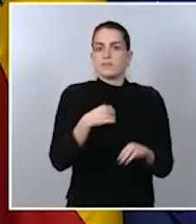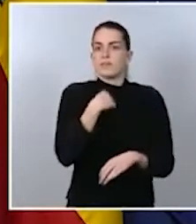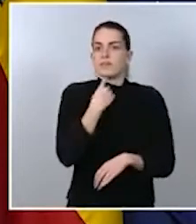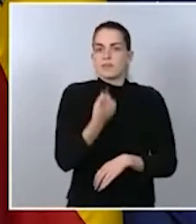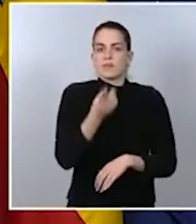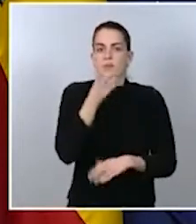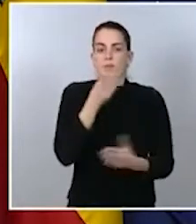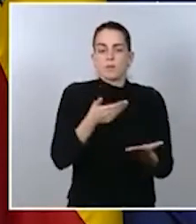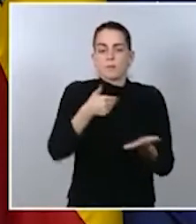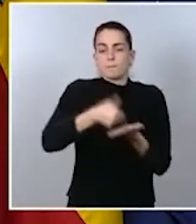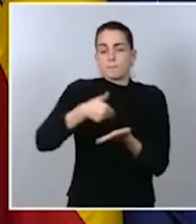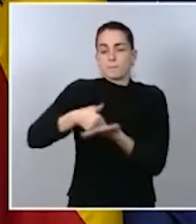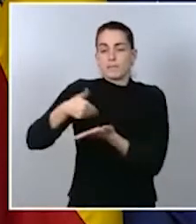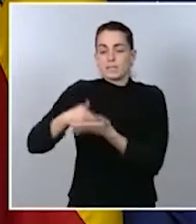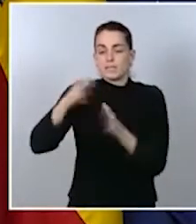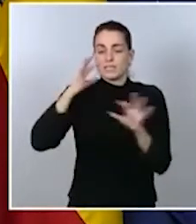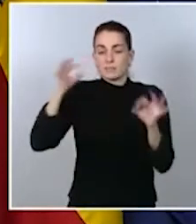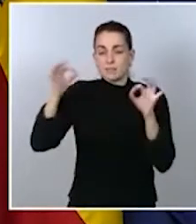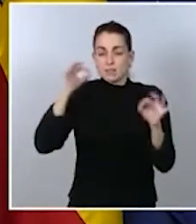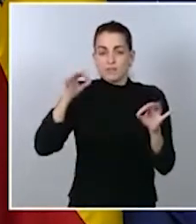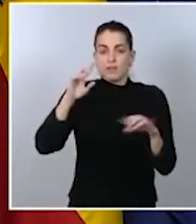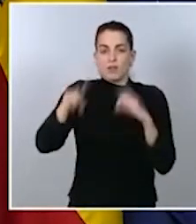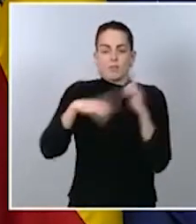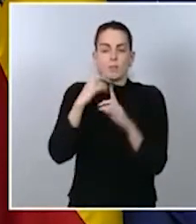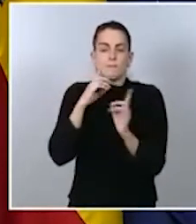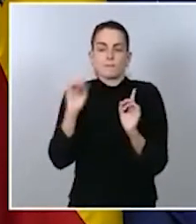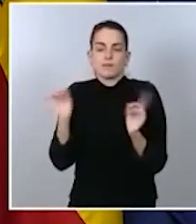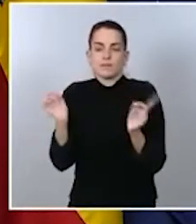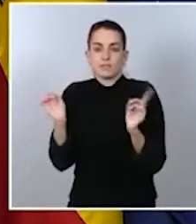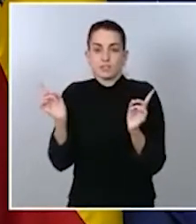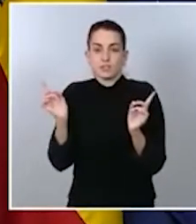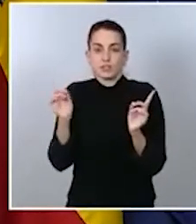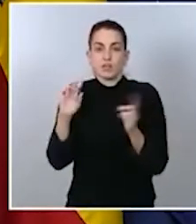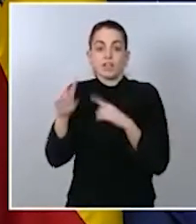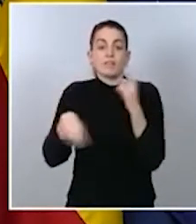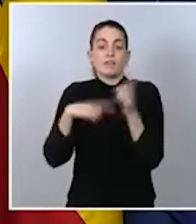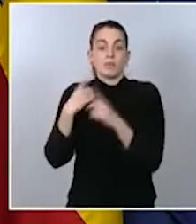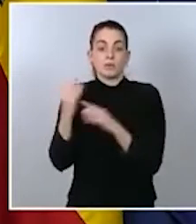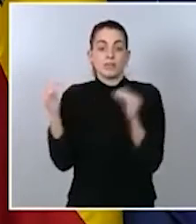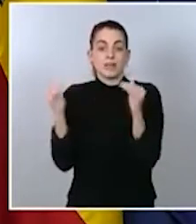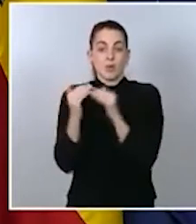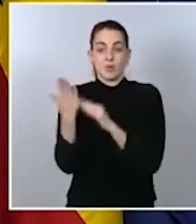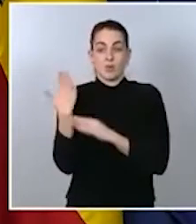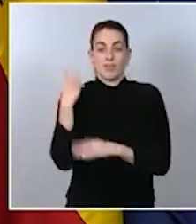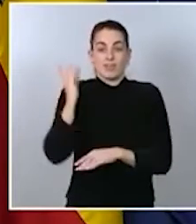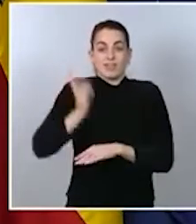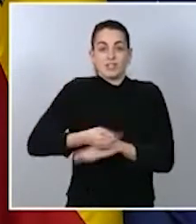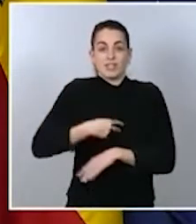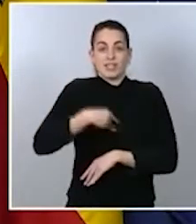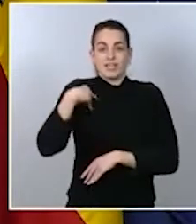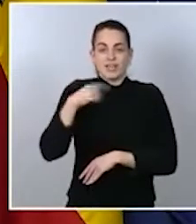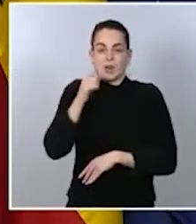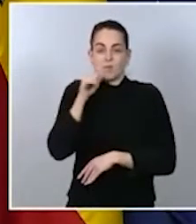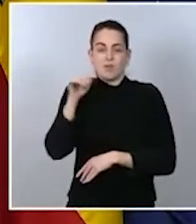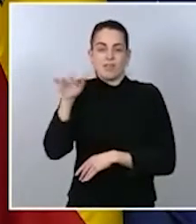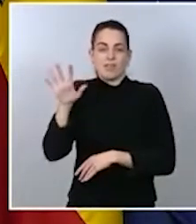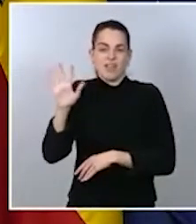primero previsiones, luego he comentado, como en el primer CECOT estuvo el director general de Castilla-La Mancha, Protección Civil, que nosotros